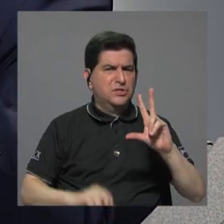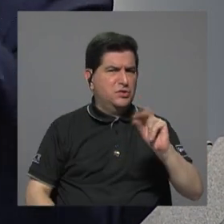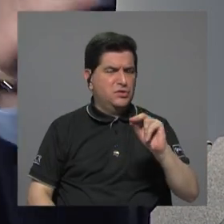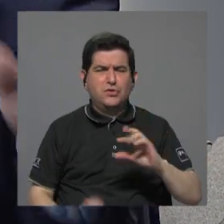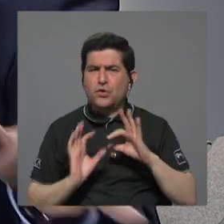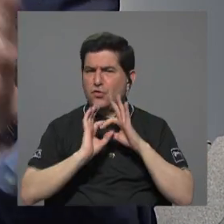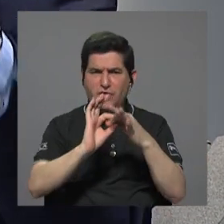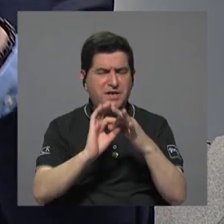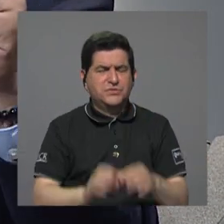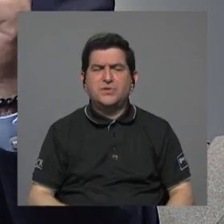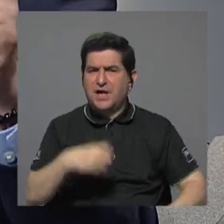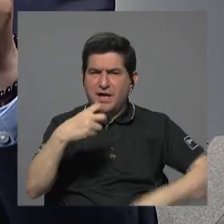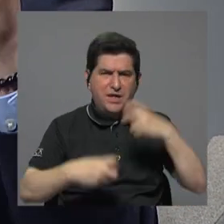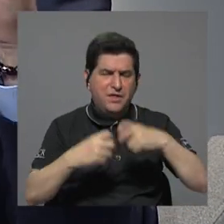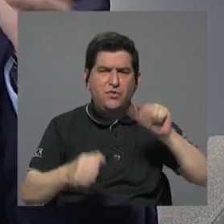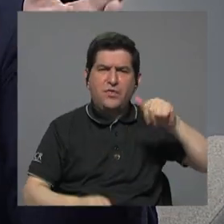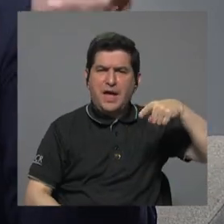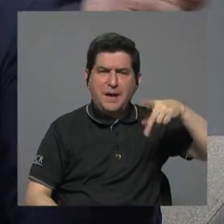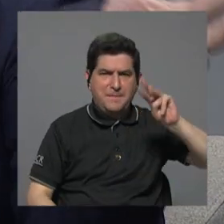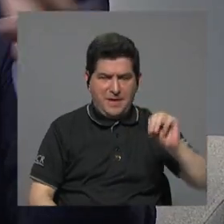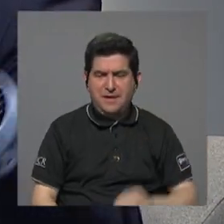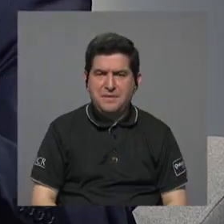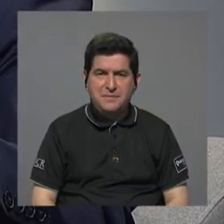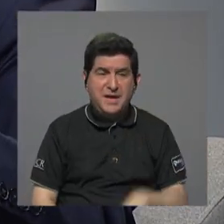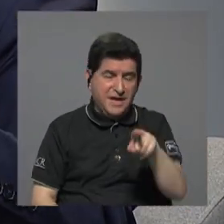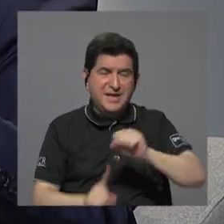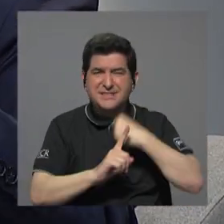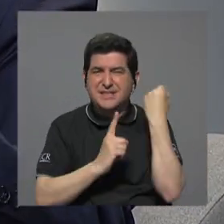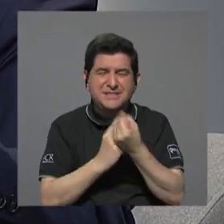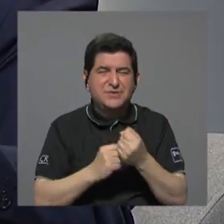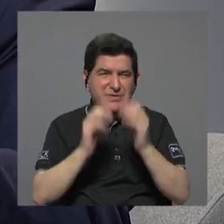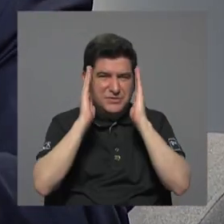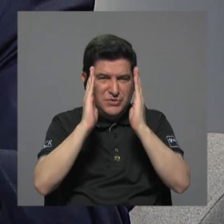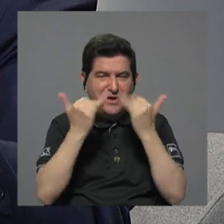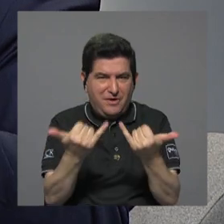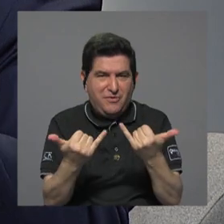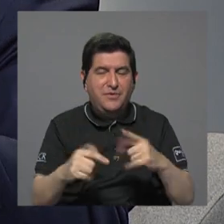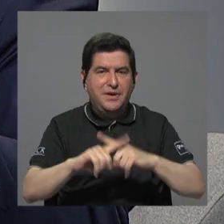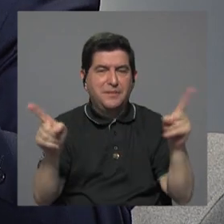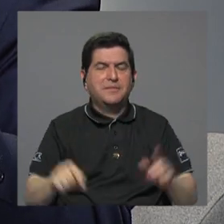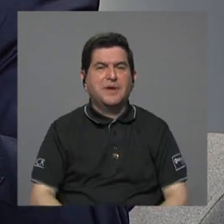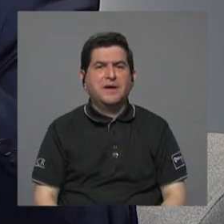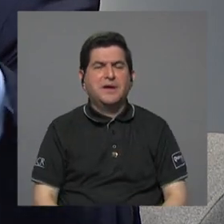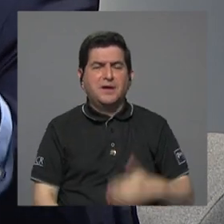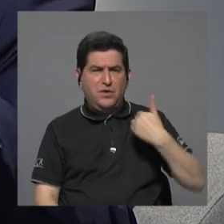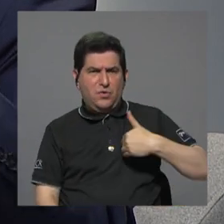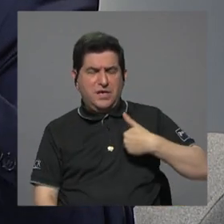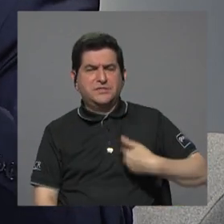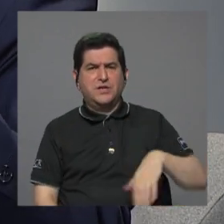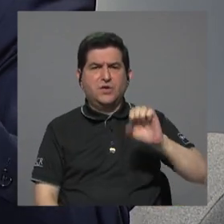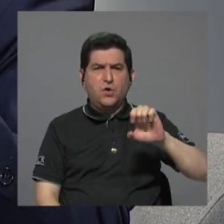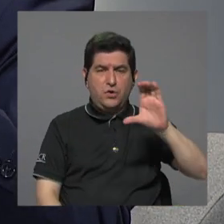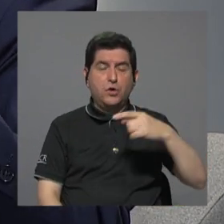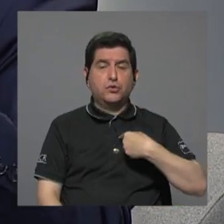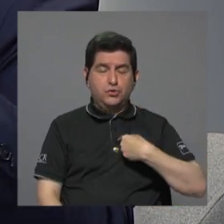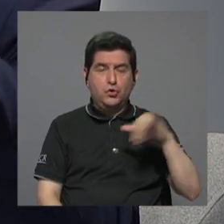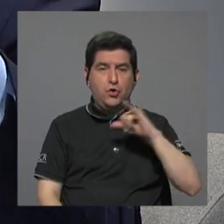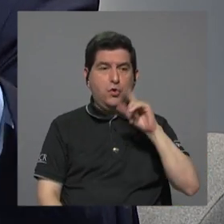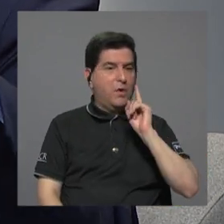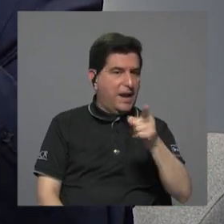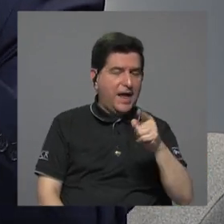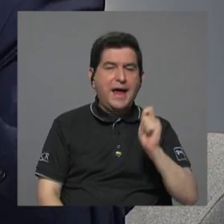de APM Terminals porque somos muy de la inmediatez lleva razón el señor Crucian yo soy abogado también como él